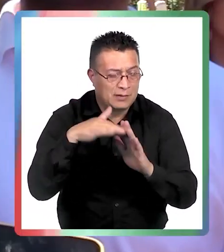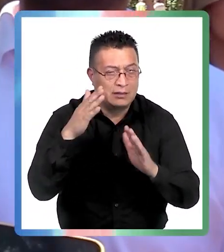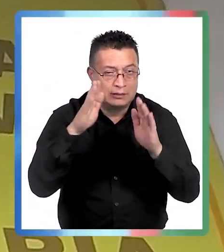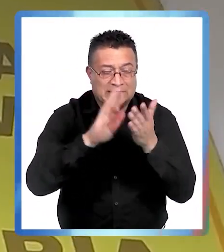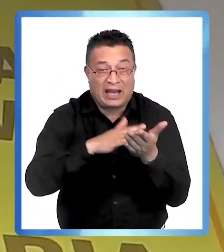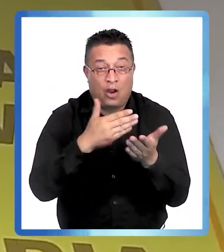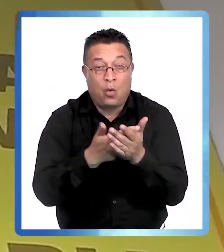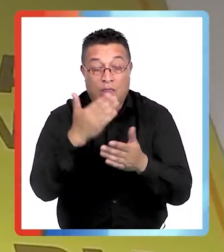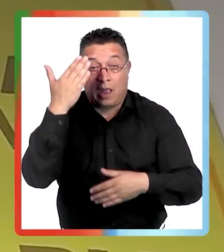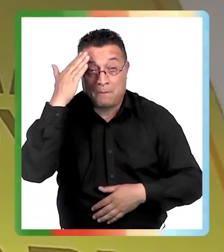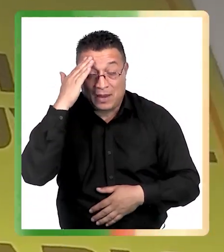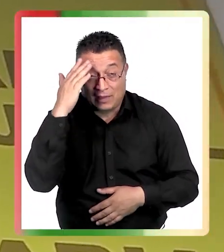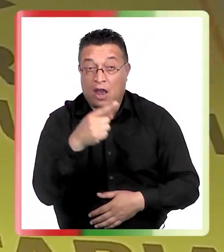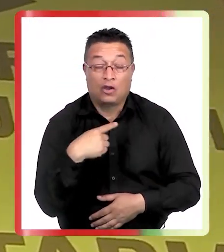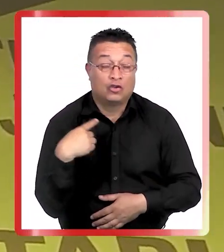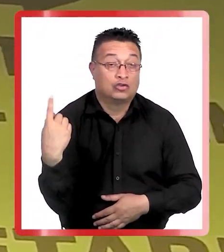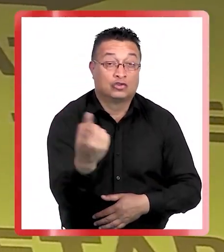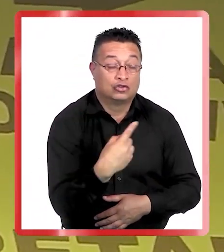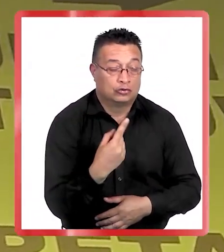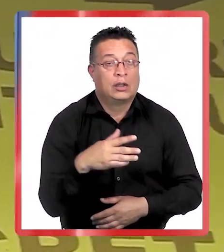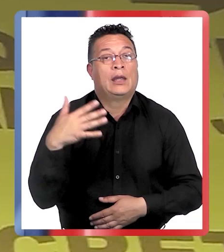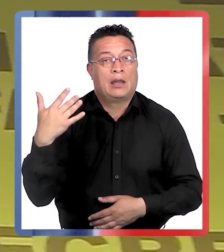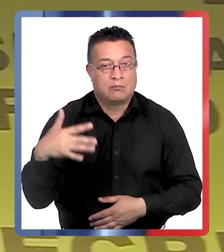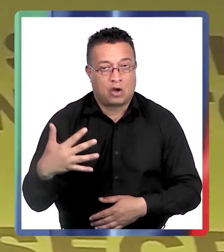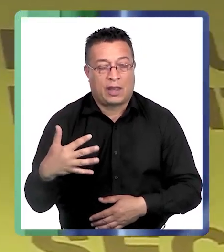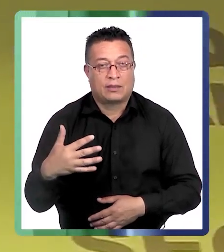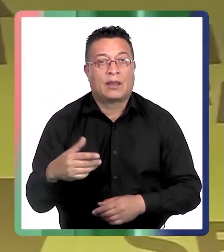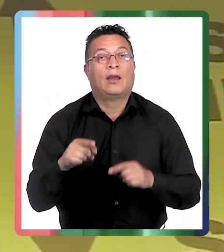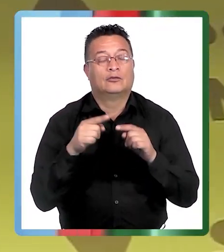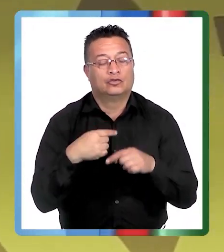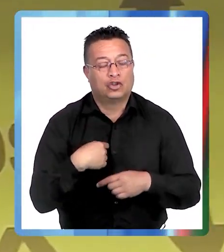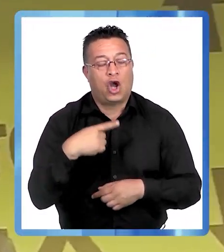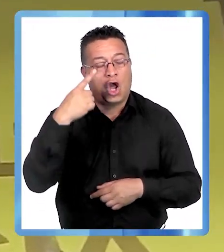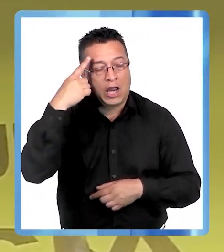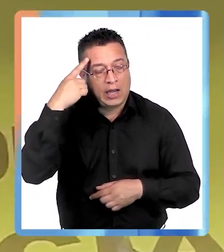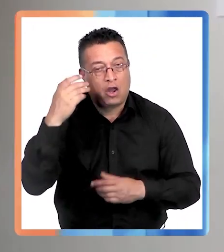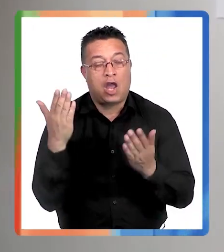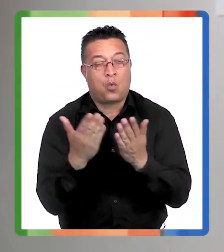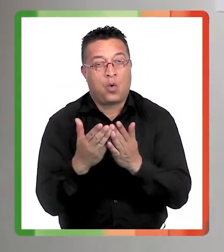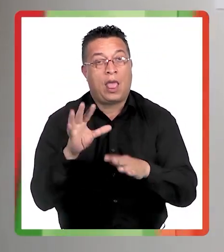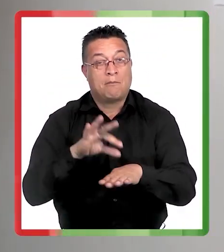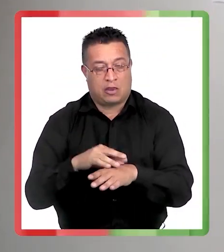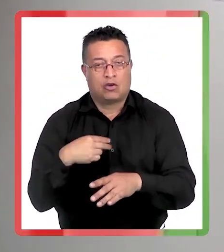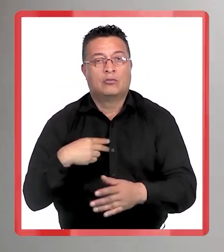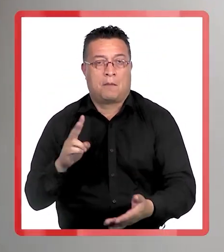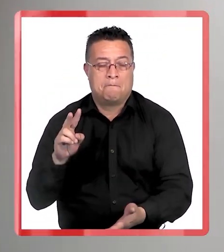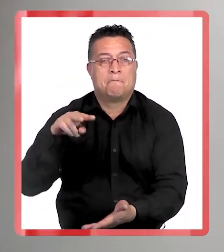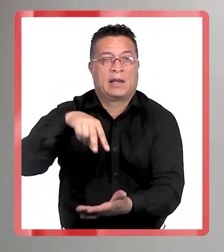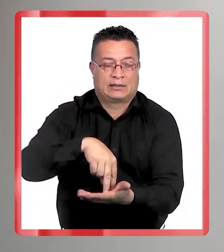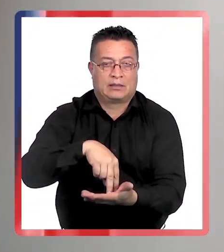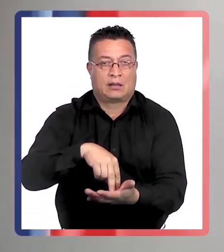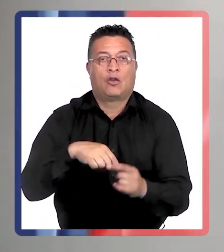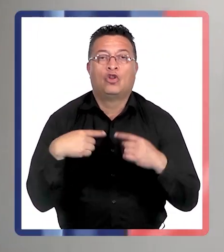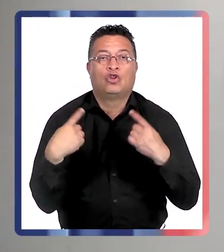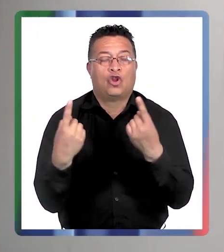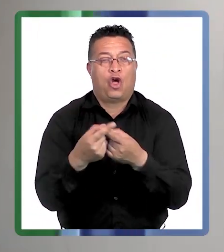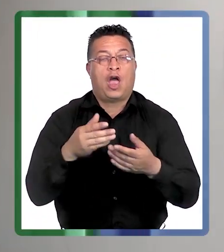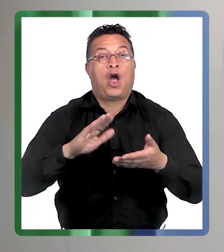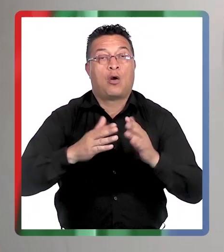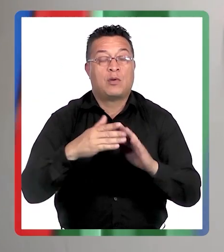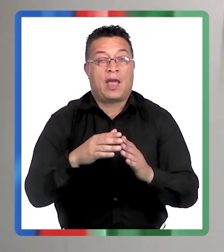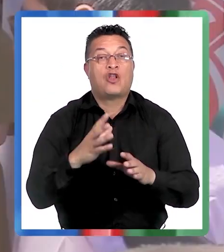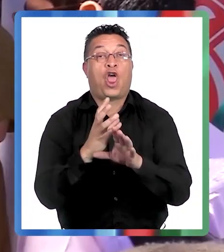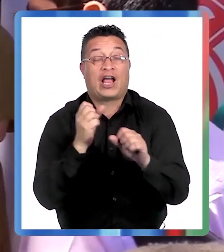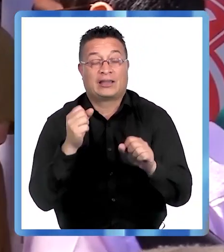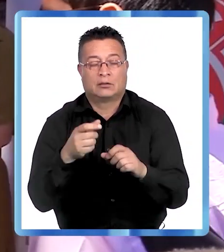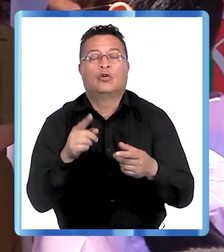a la salud mental de todos nosotros es importante. Yo creo que nosotros como Colegio Médico vamos a estar aquí presentes, toda la comunidad andina probablemente